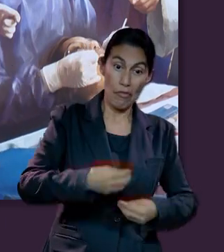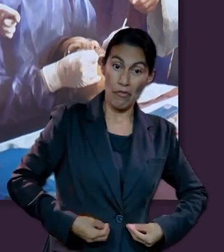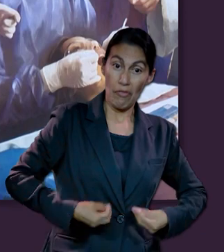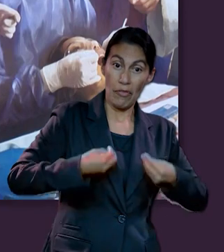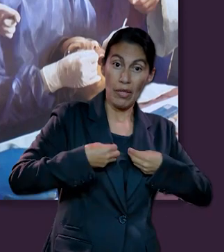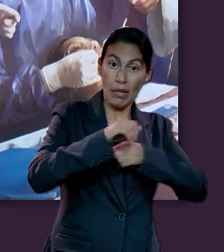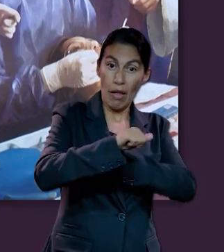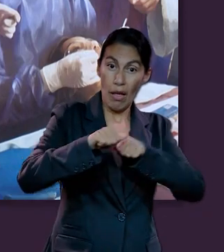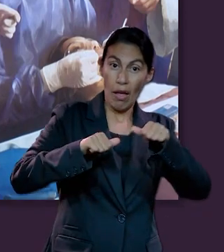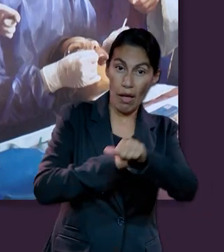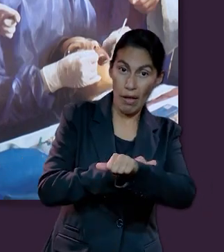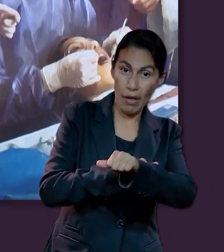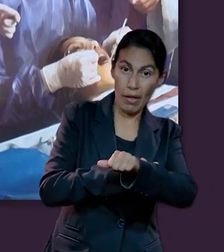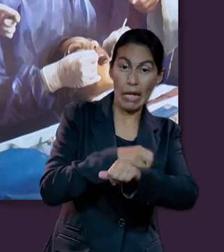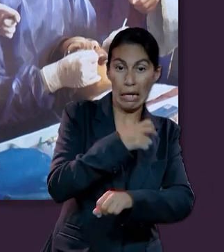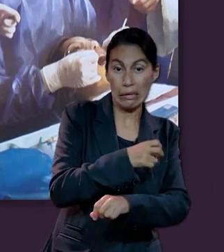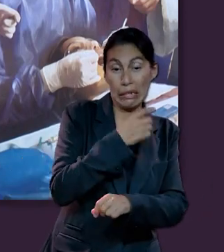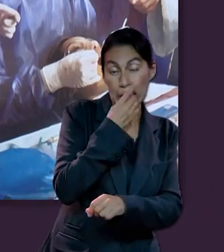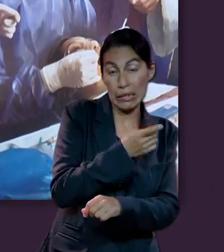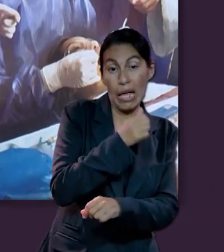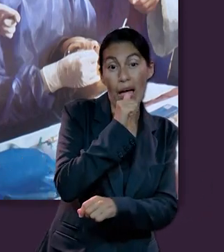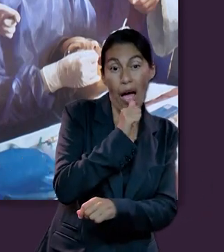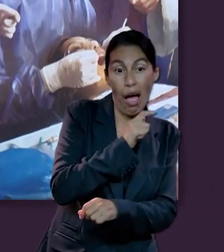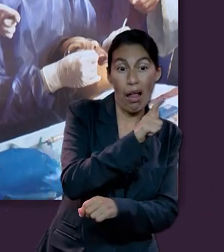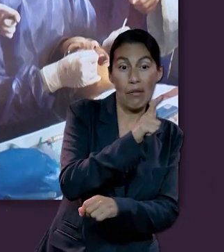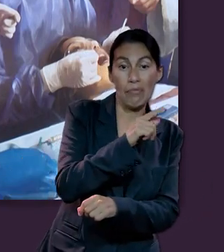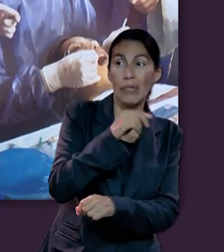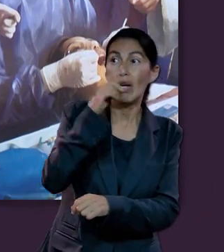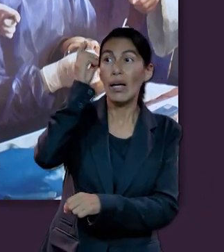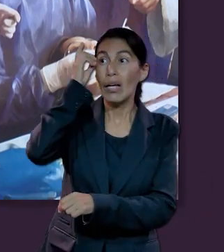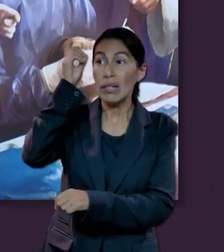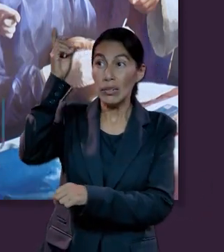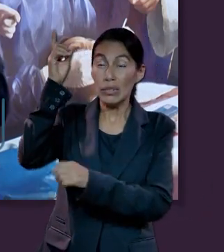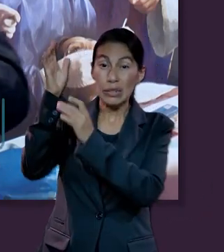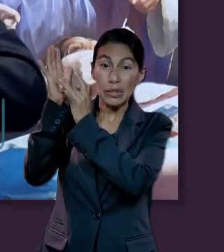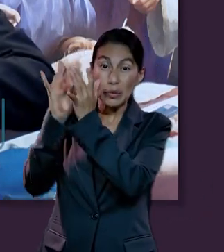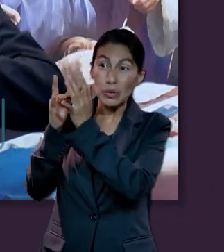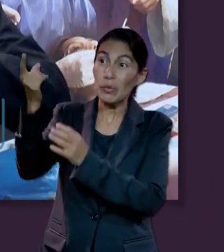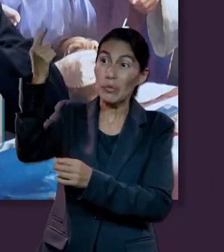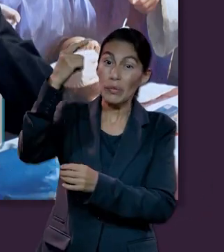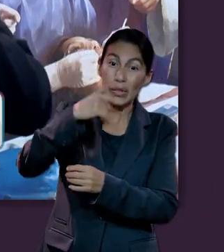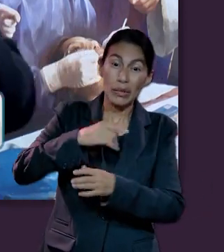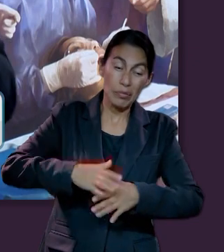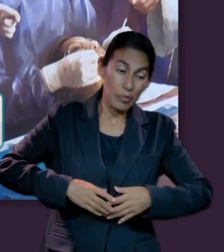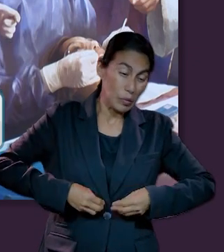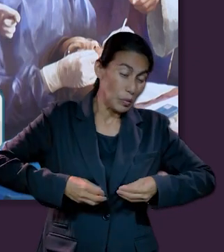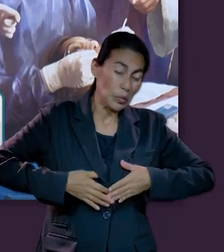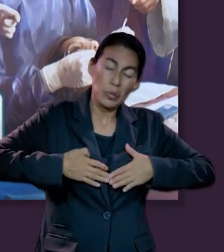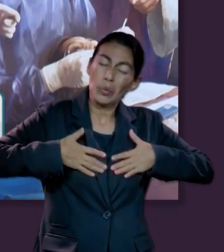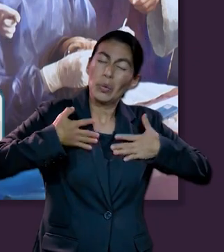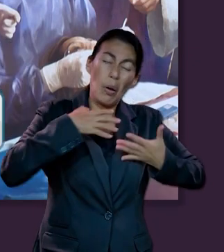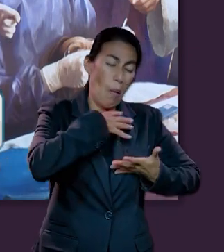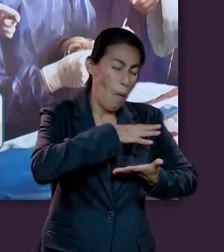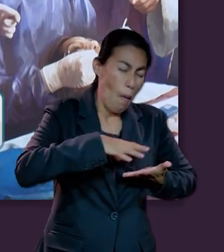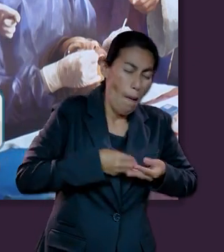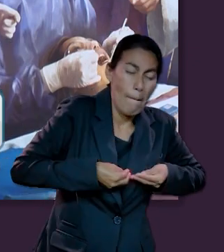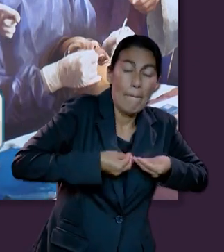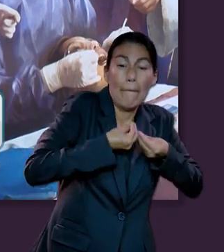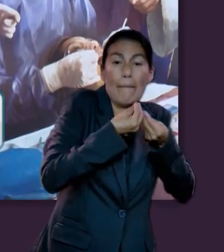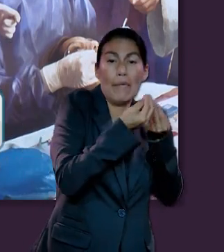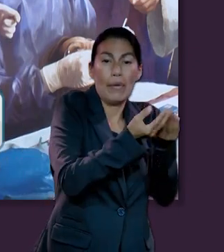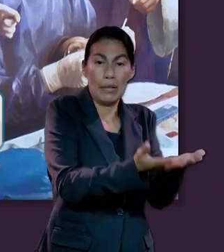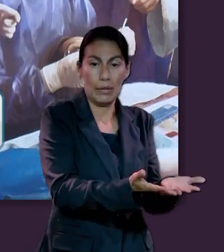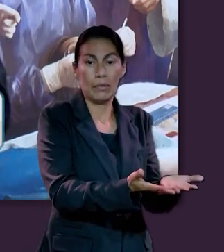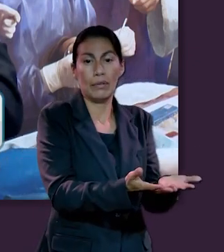su vida por nosotros, en realidad usa la palabra para alma. Jesús vino a entregarse completamente para